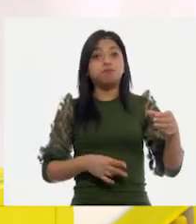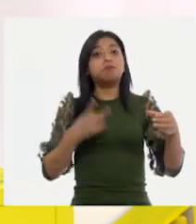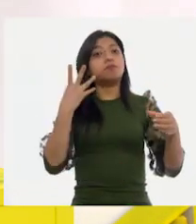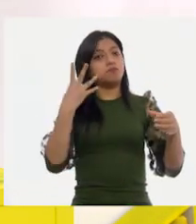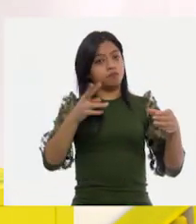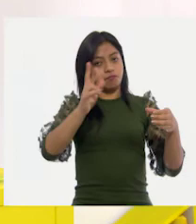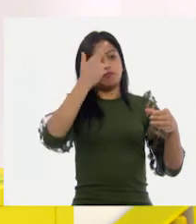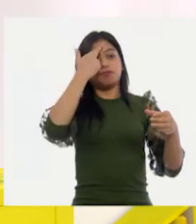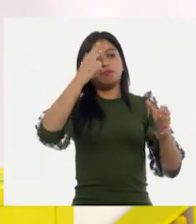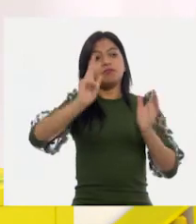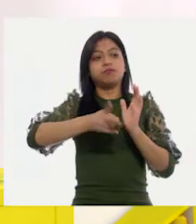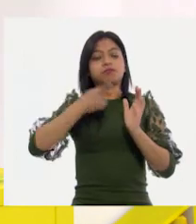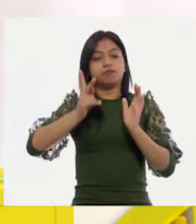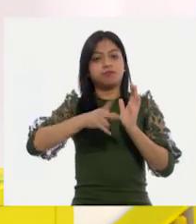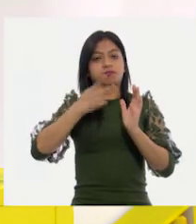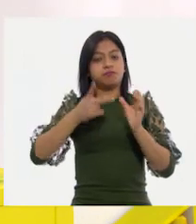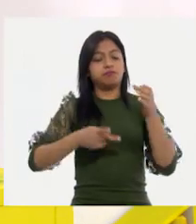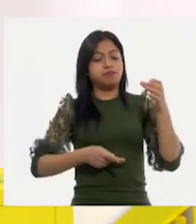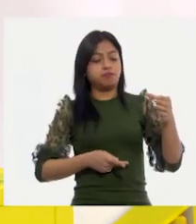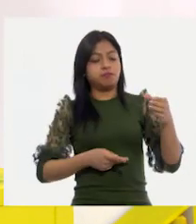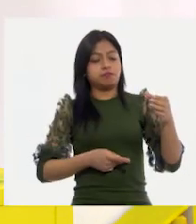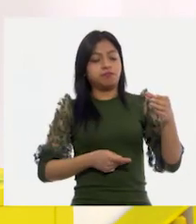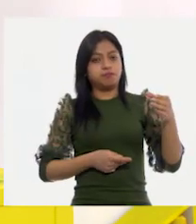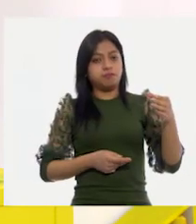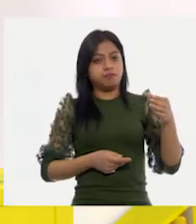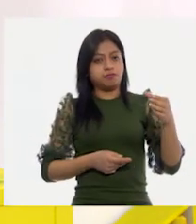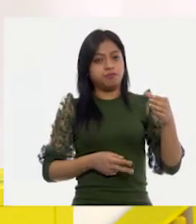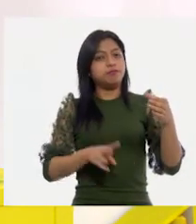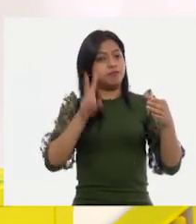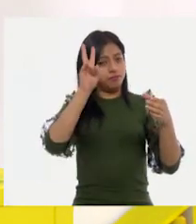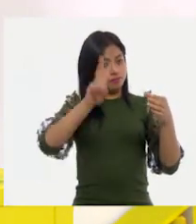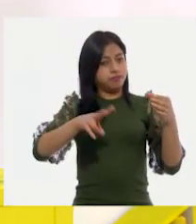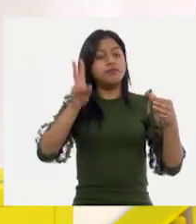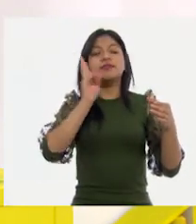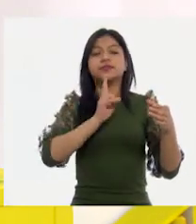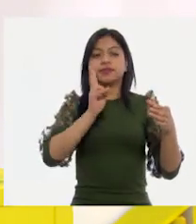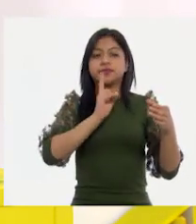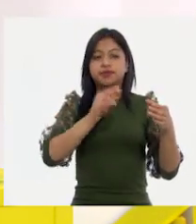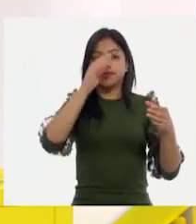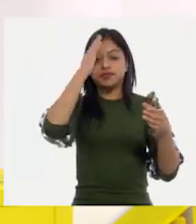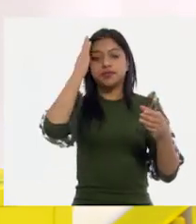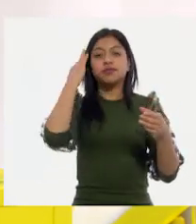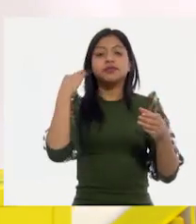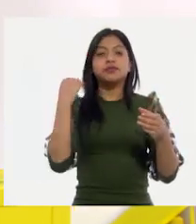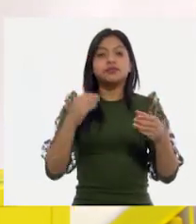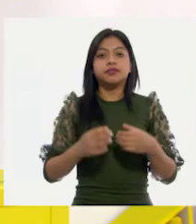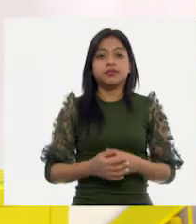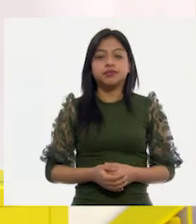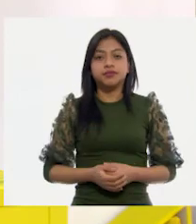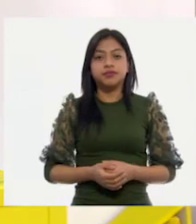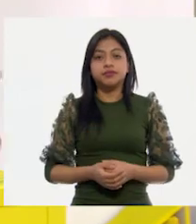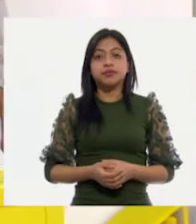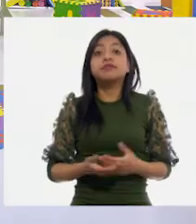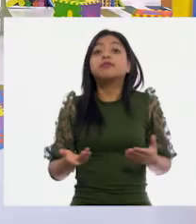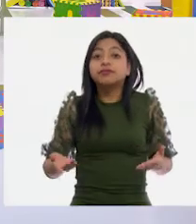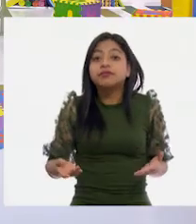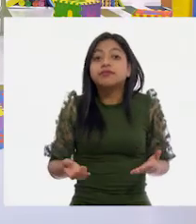cuatro vasos. Vamos a ver si es cierto. A ver, entonces,